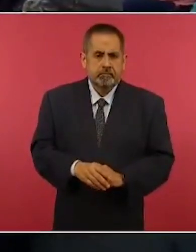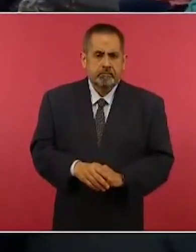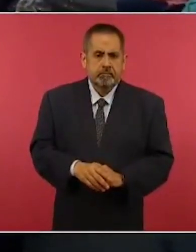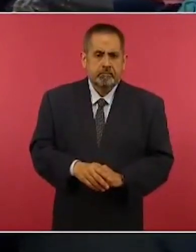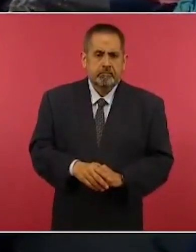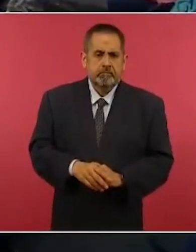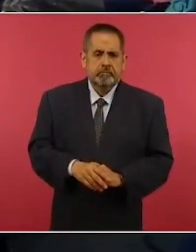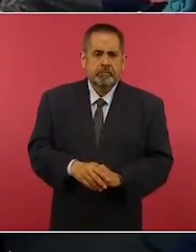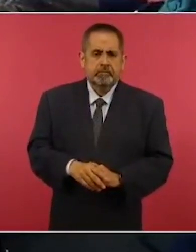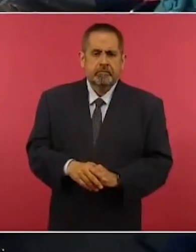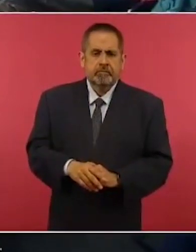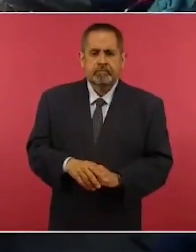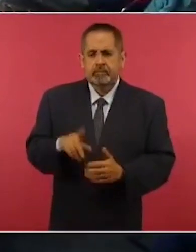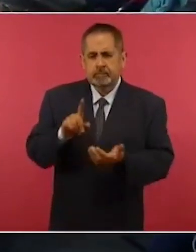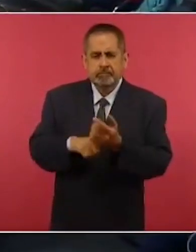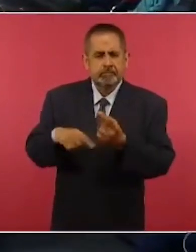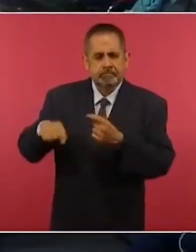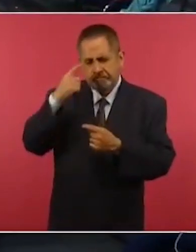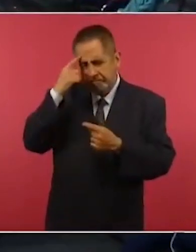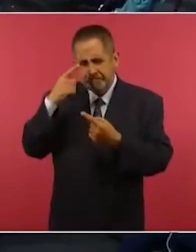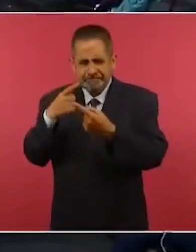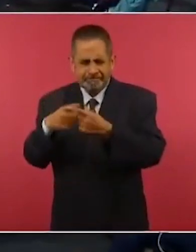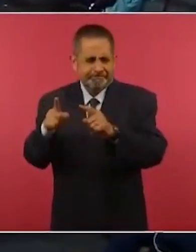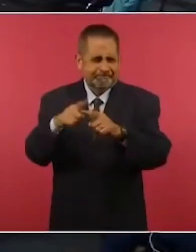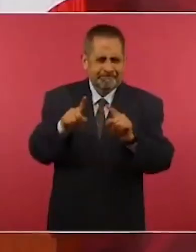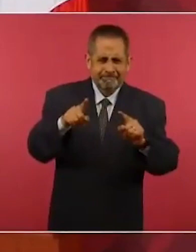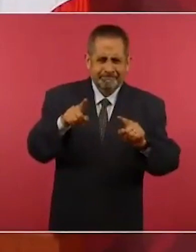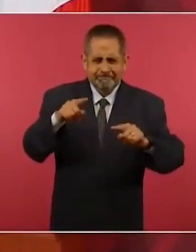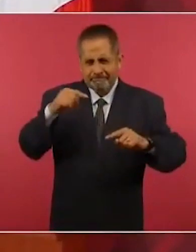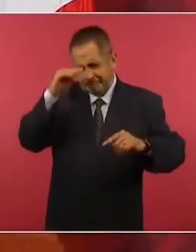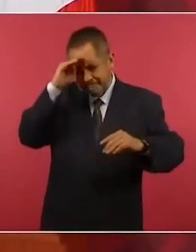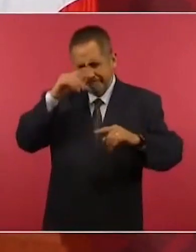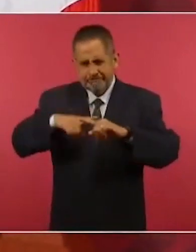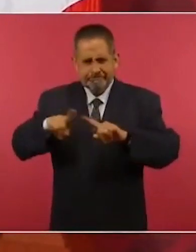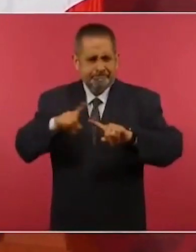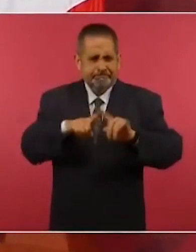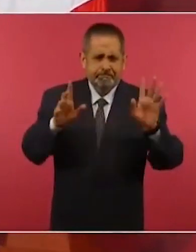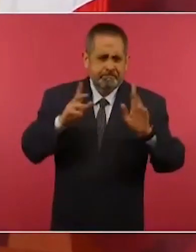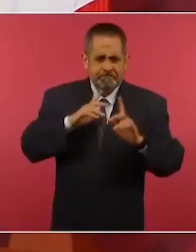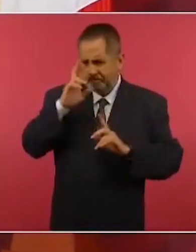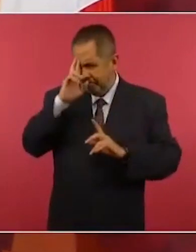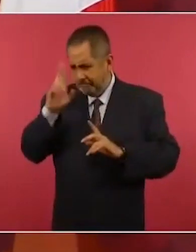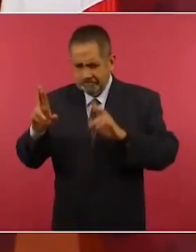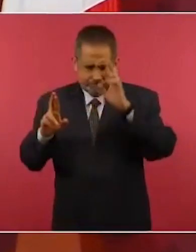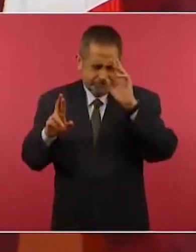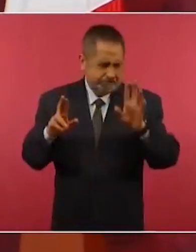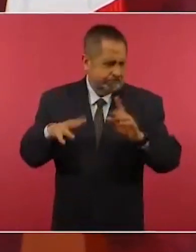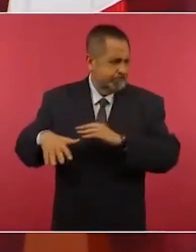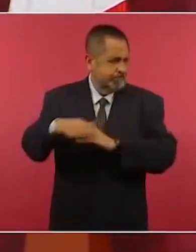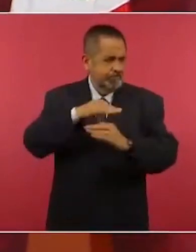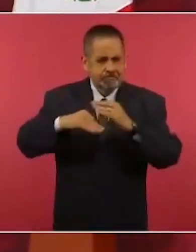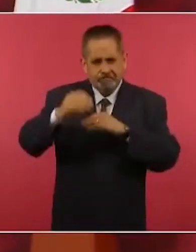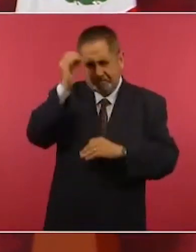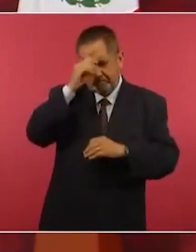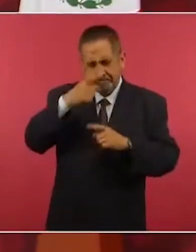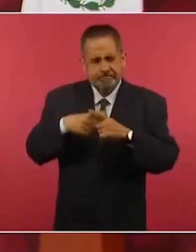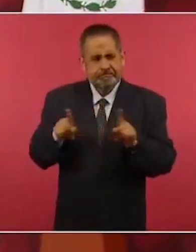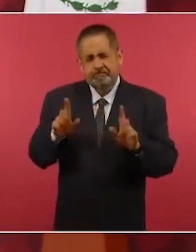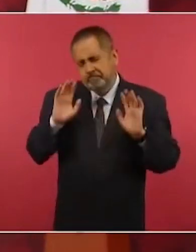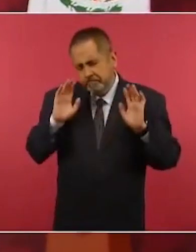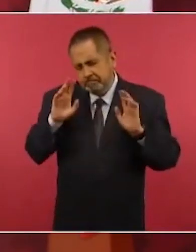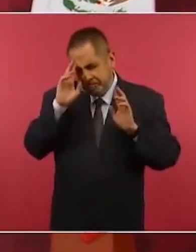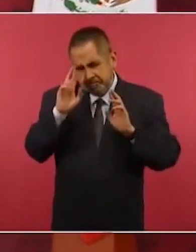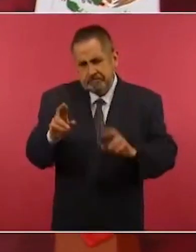Hay diferencias y se respetan todos los puntos de vista. Nada más